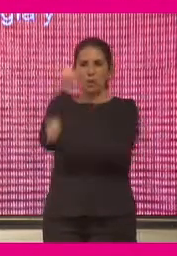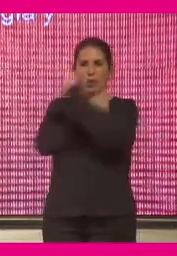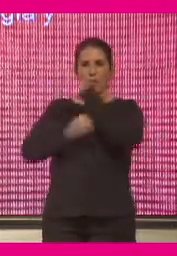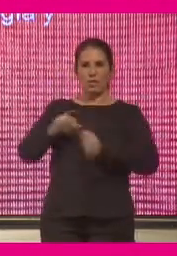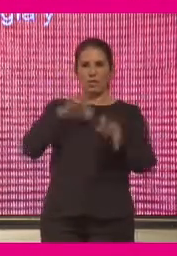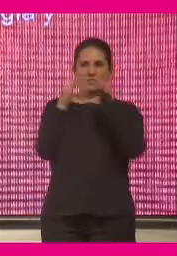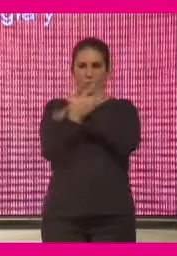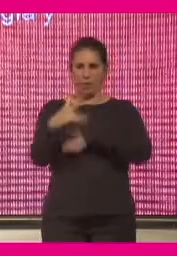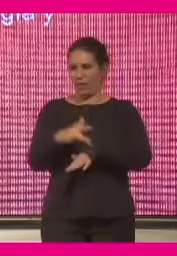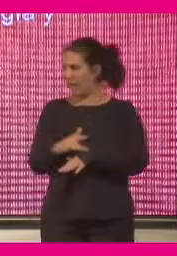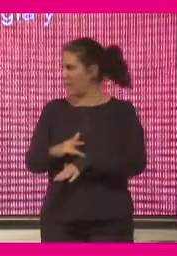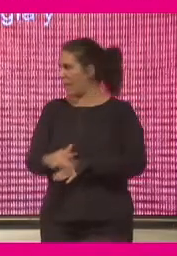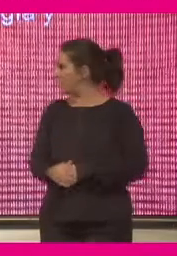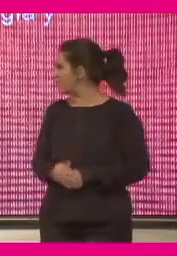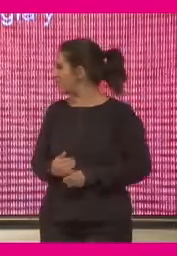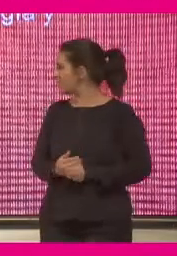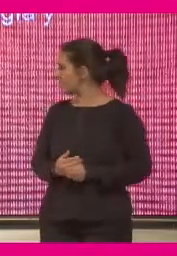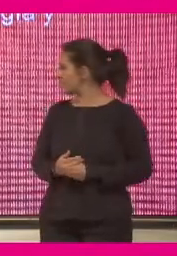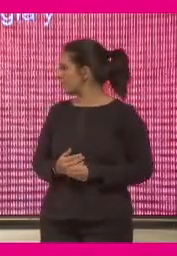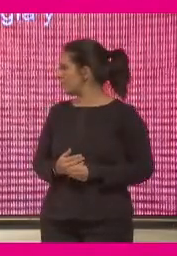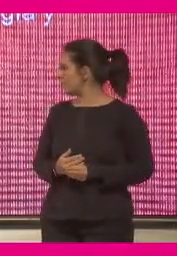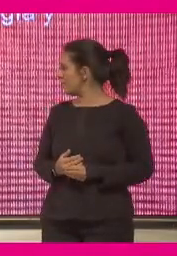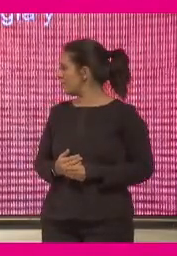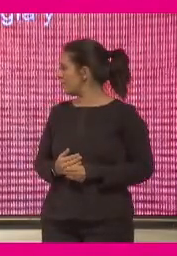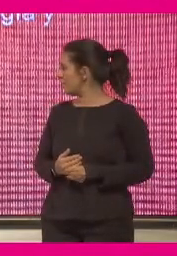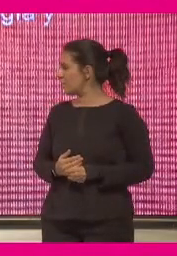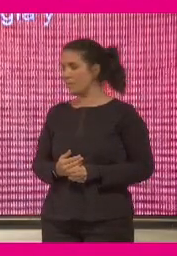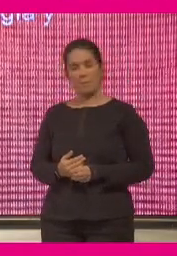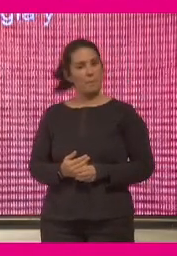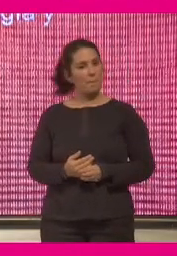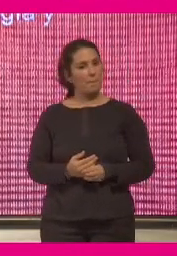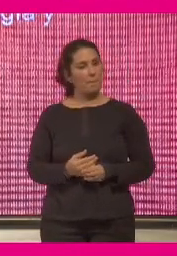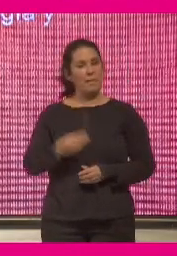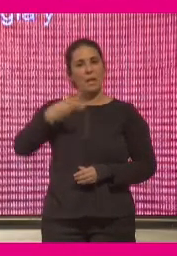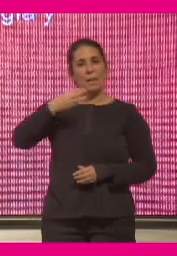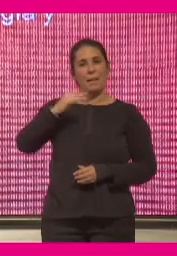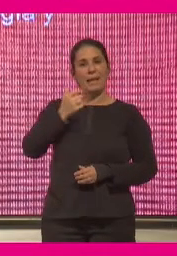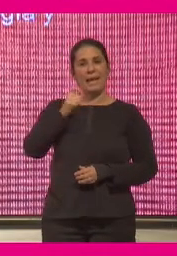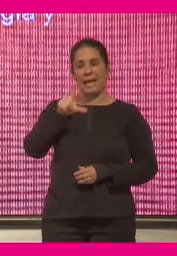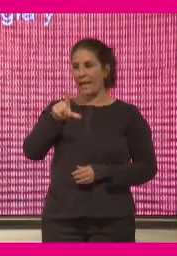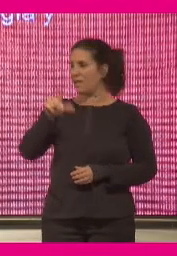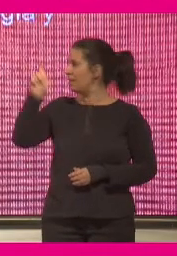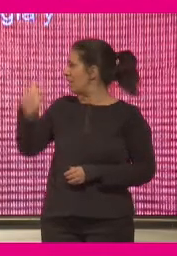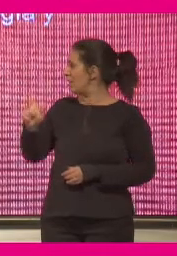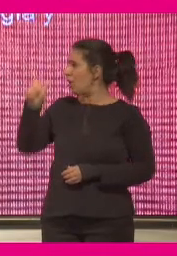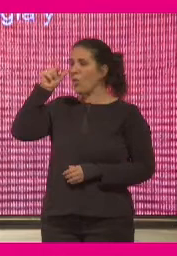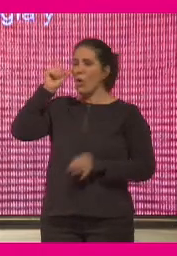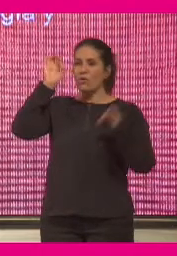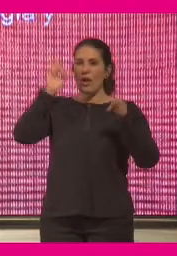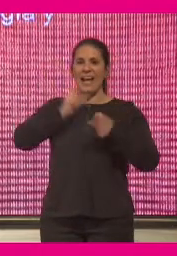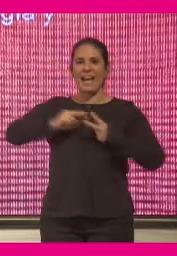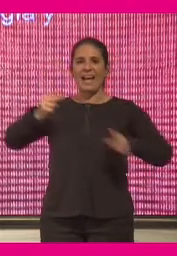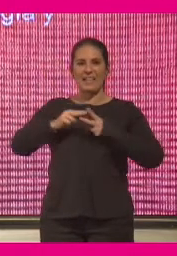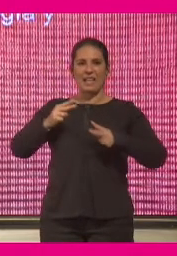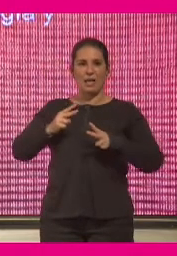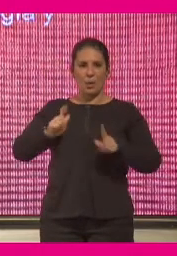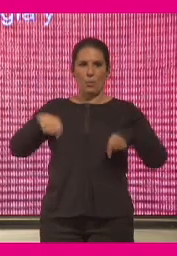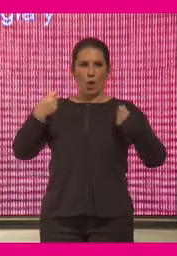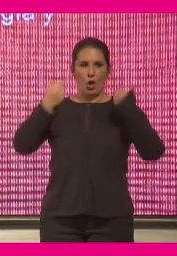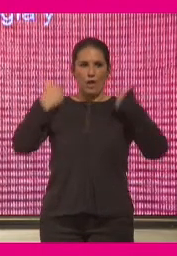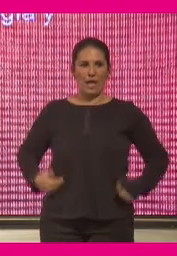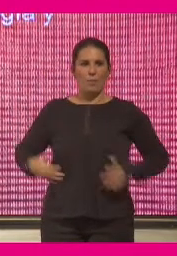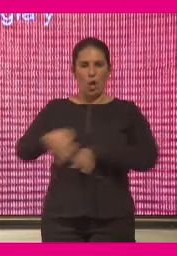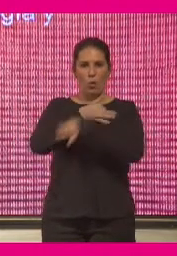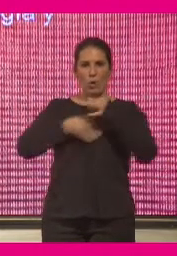Transformación Digital. Está a su lado Miguel Pita. Buenos días, Miguel. Muy buenas. Miguel es doctor en Genética y Biología Celular